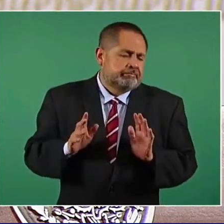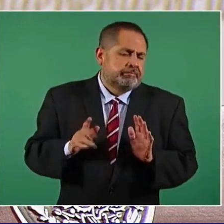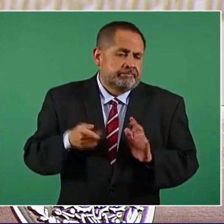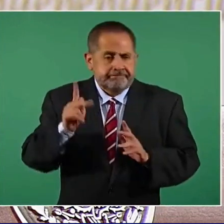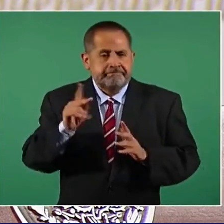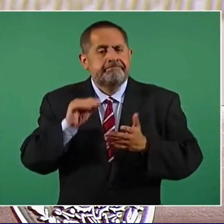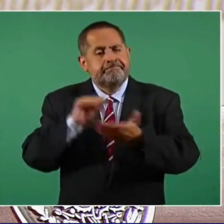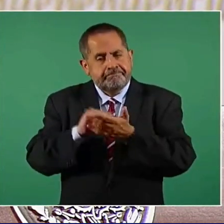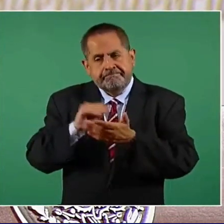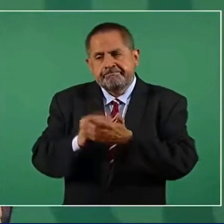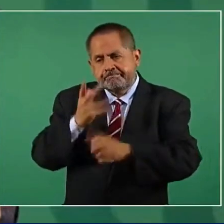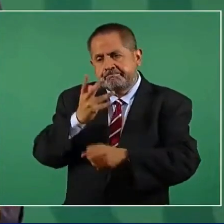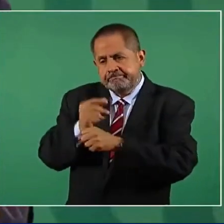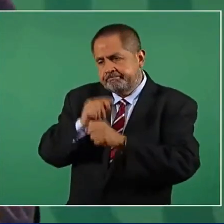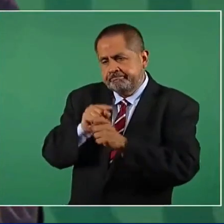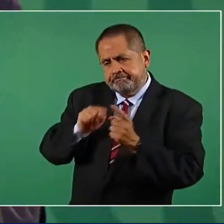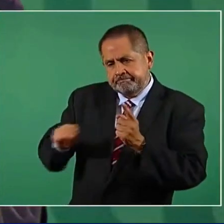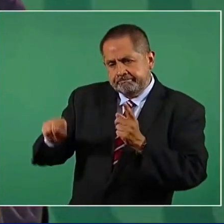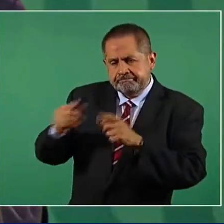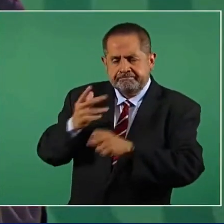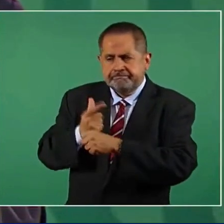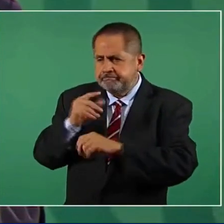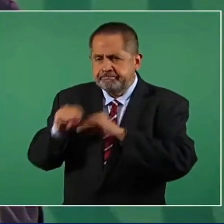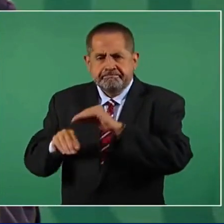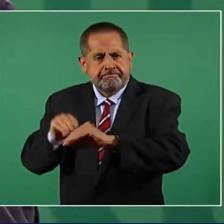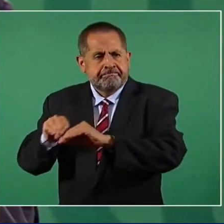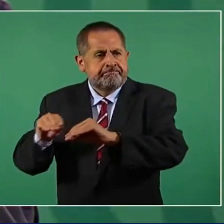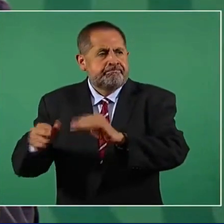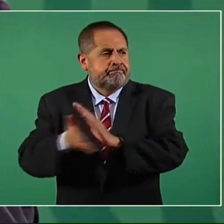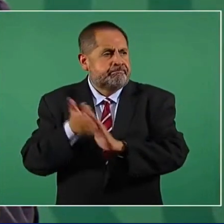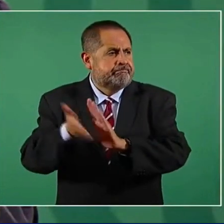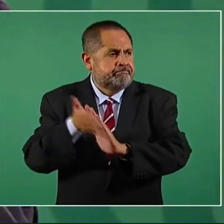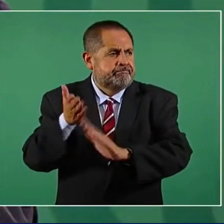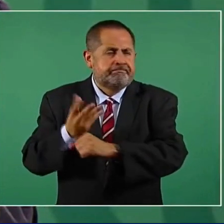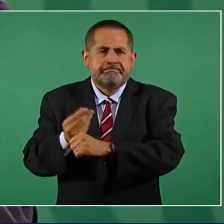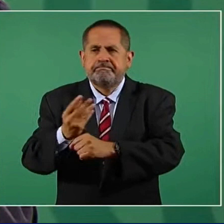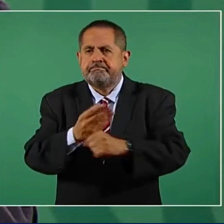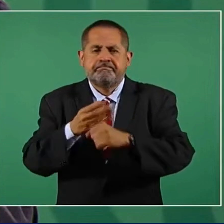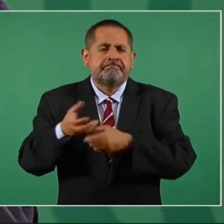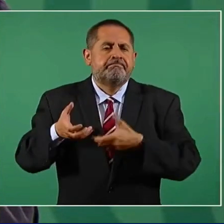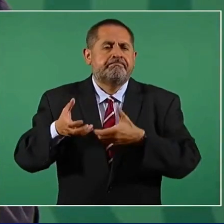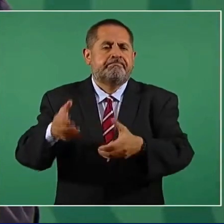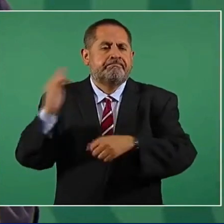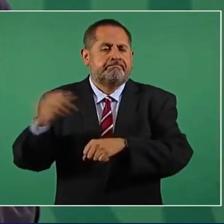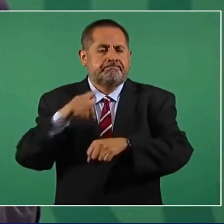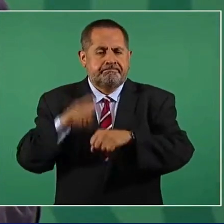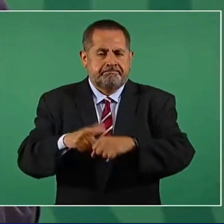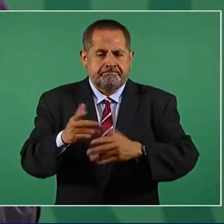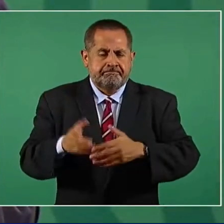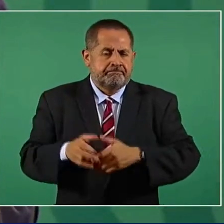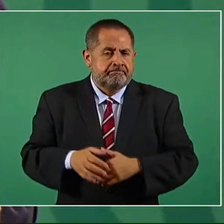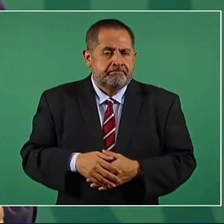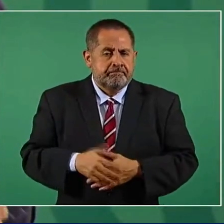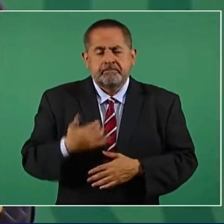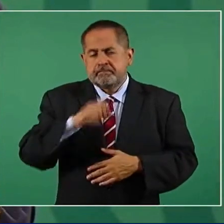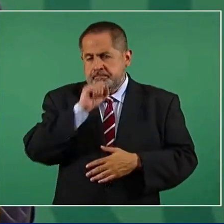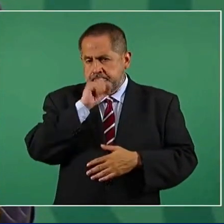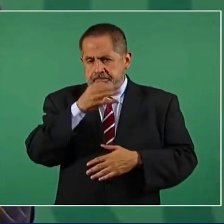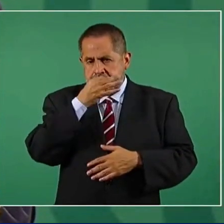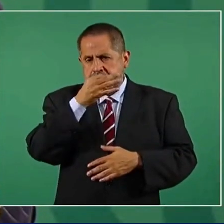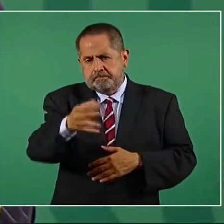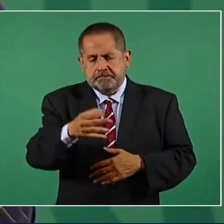mantenimiento a las carreteras federales. Y te puedo también